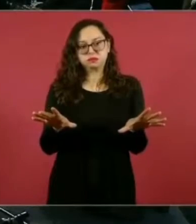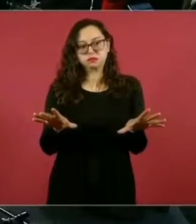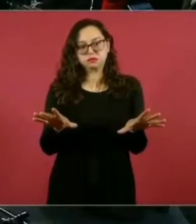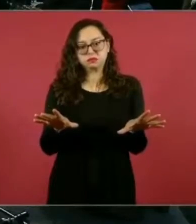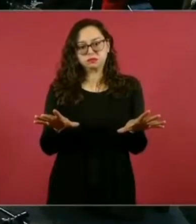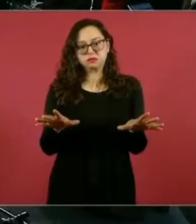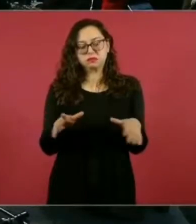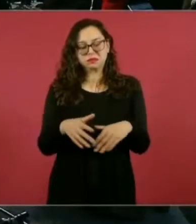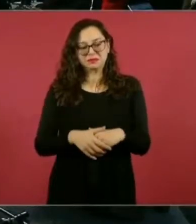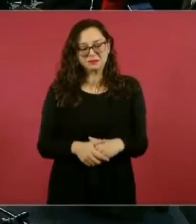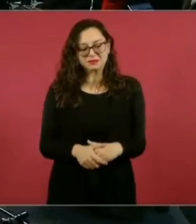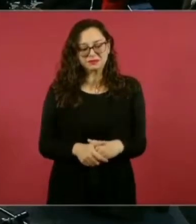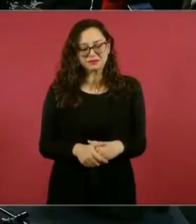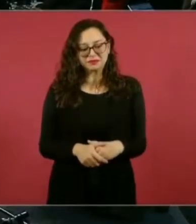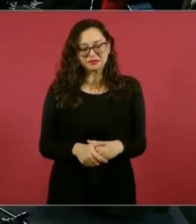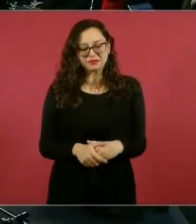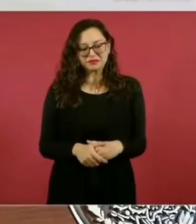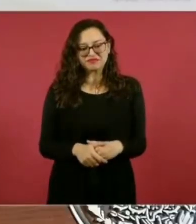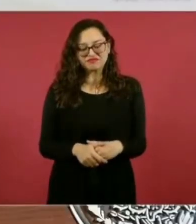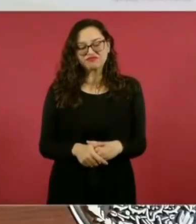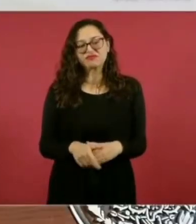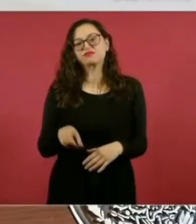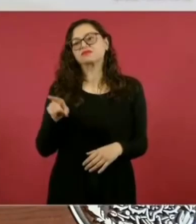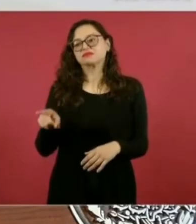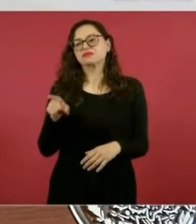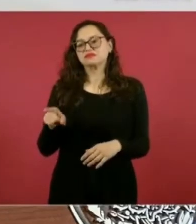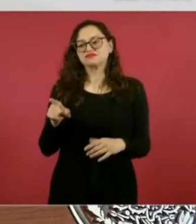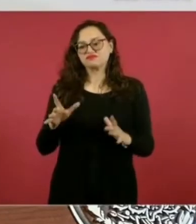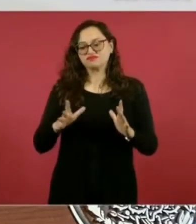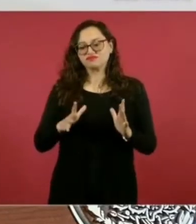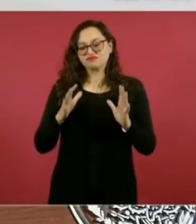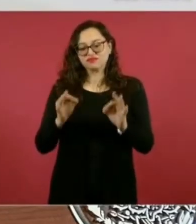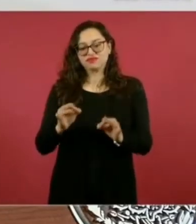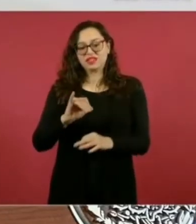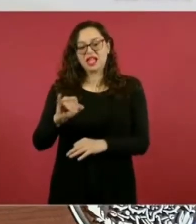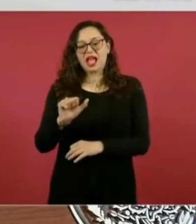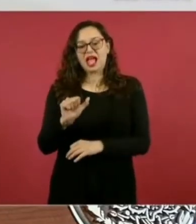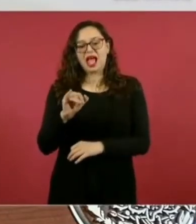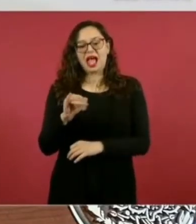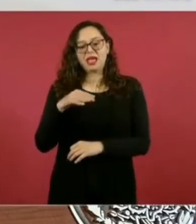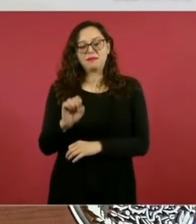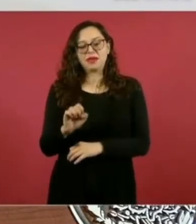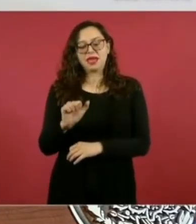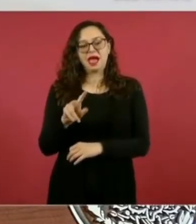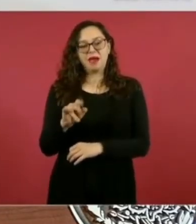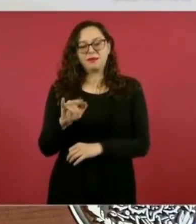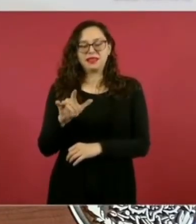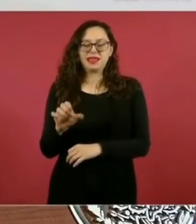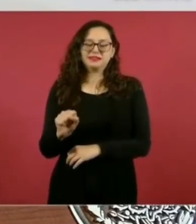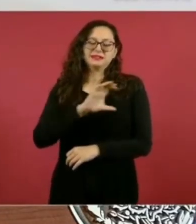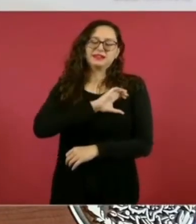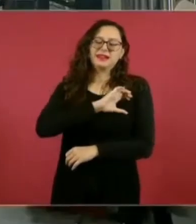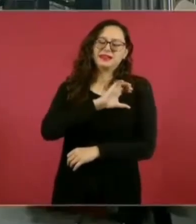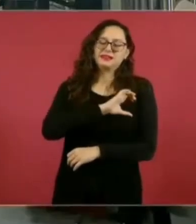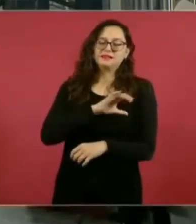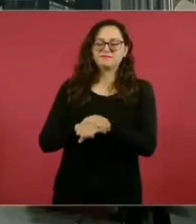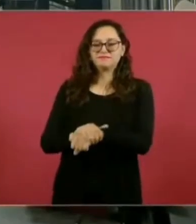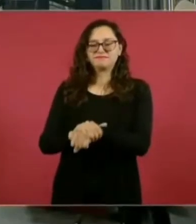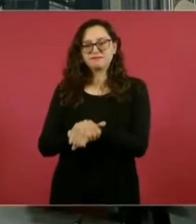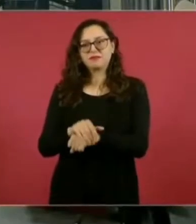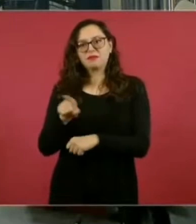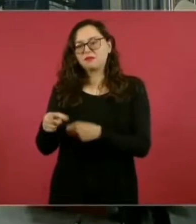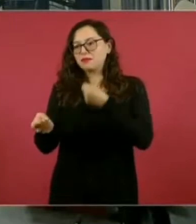queridísimo amigo, compañero Jaime Avilés, uno de los mejores